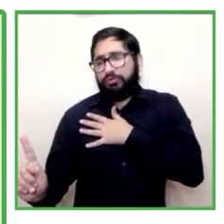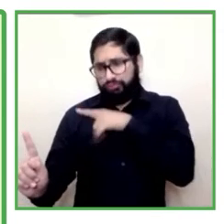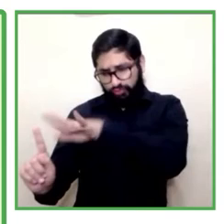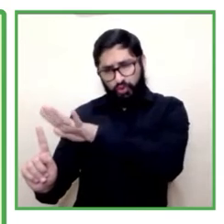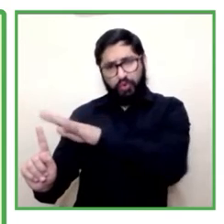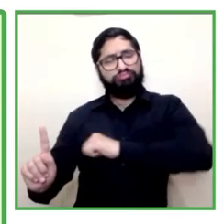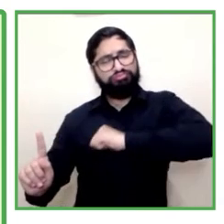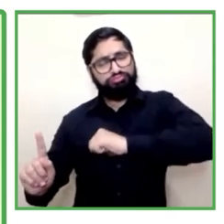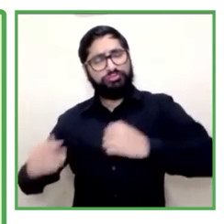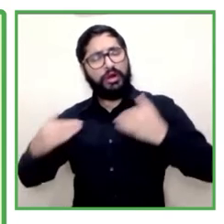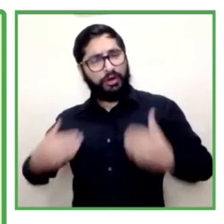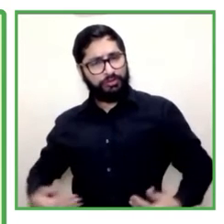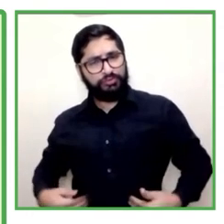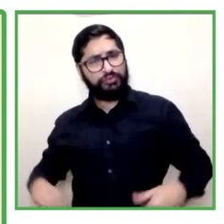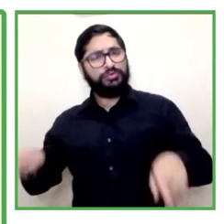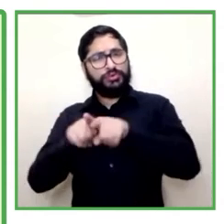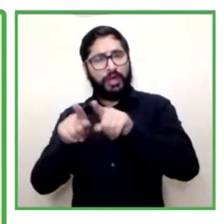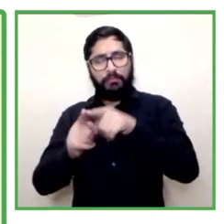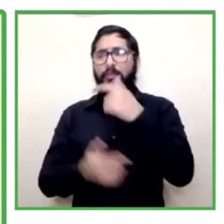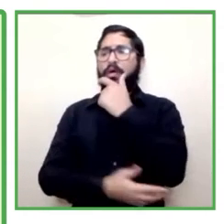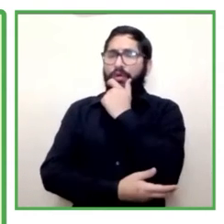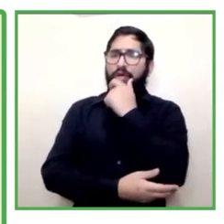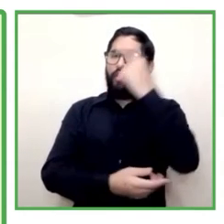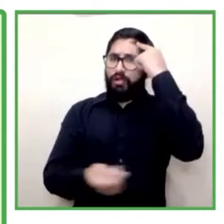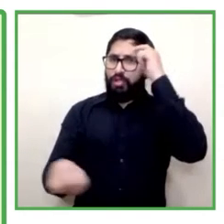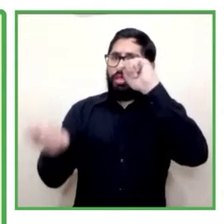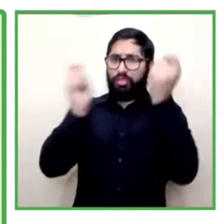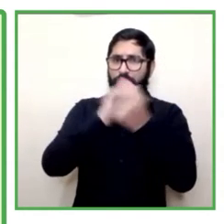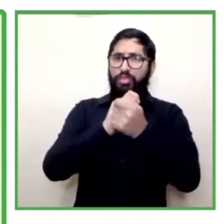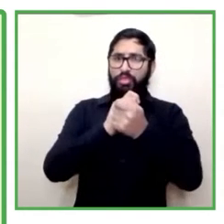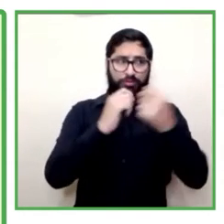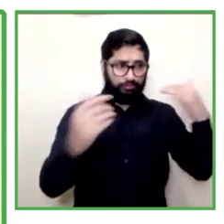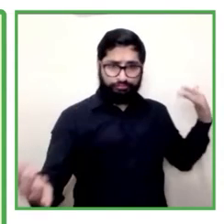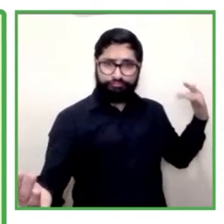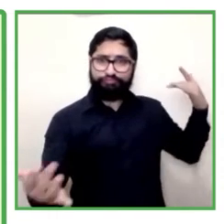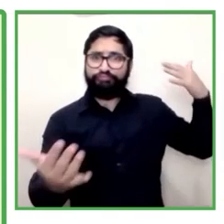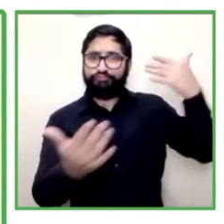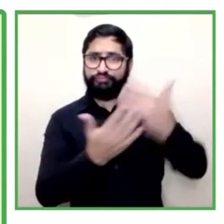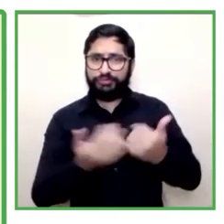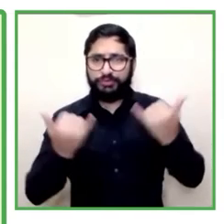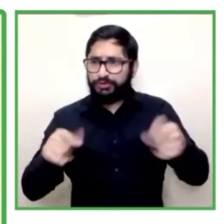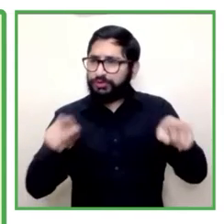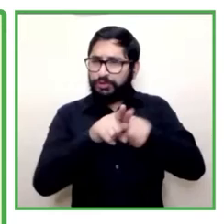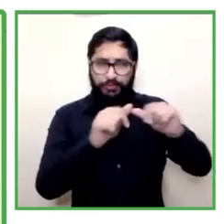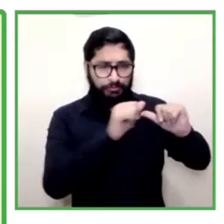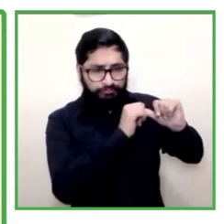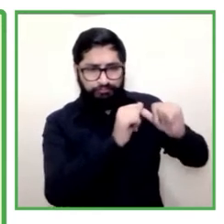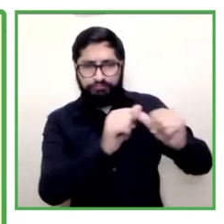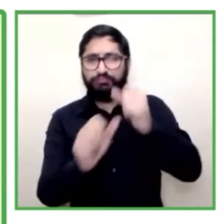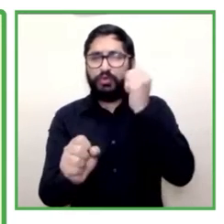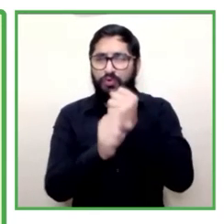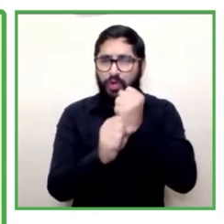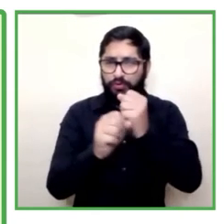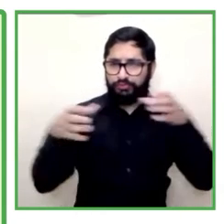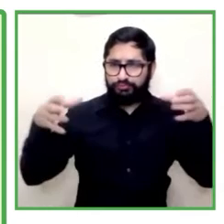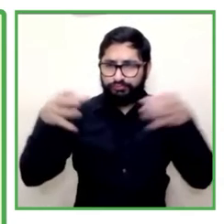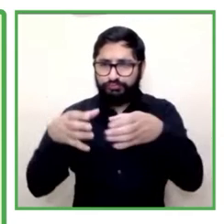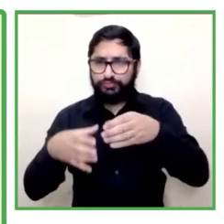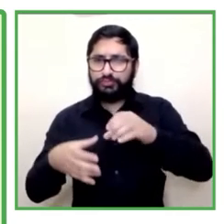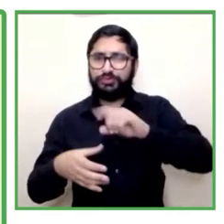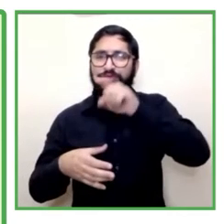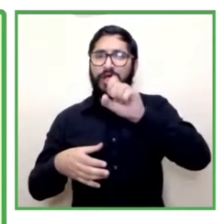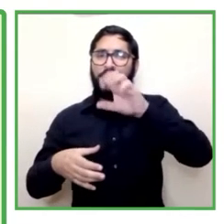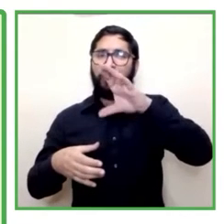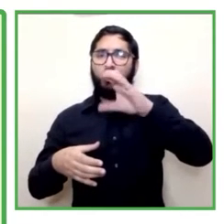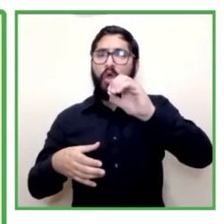hace muchos años y siempre estábamos haciendo trabajos vinculados con el CERCOTEC, en algunos casos con el CENSE, el CERCOTEC y la Servicio de Cooperación